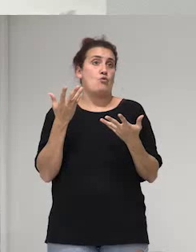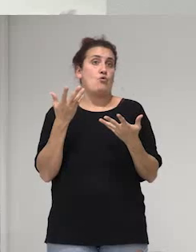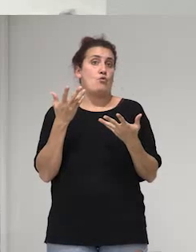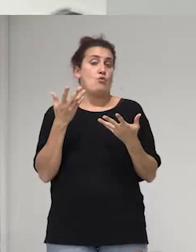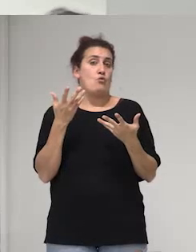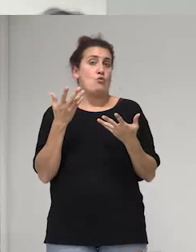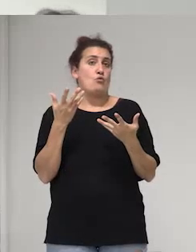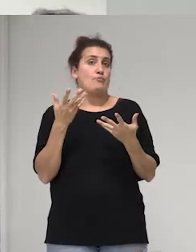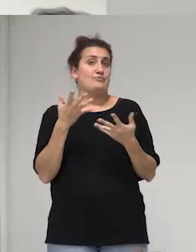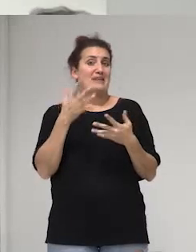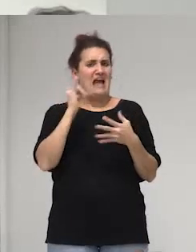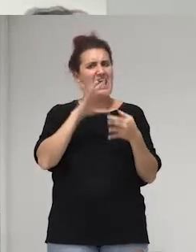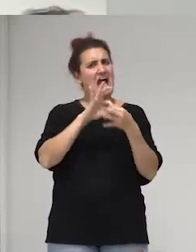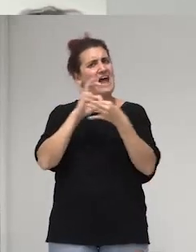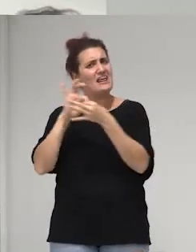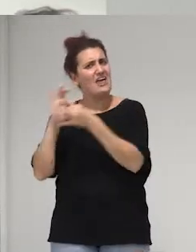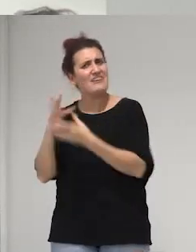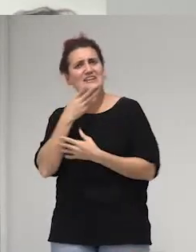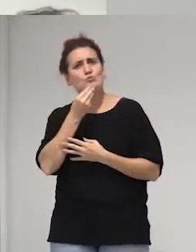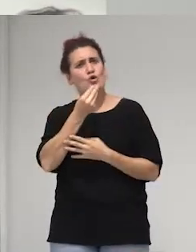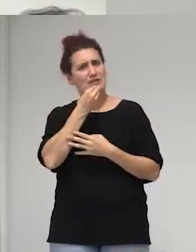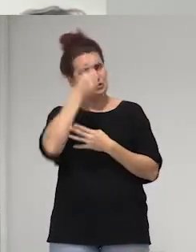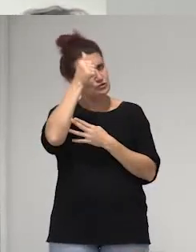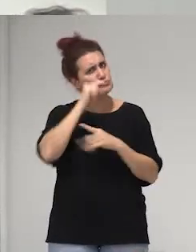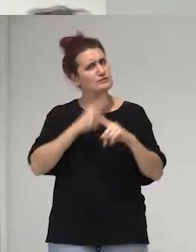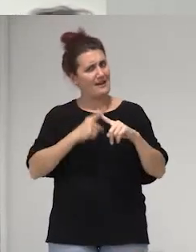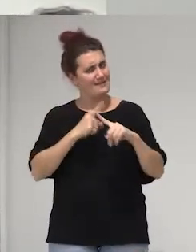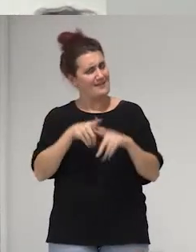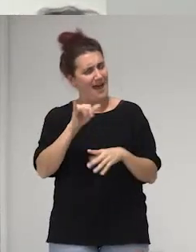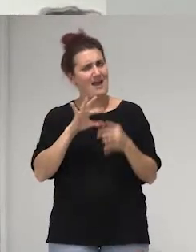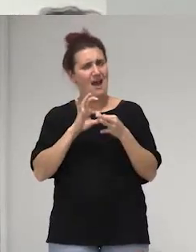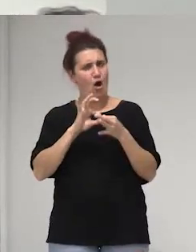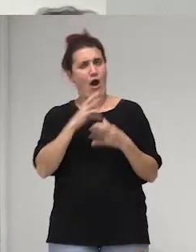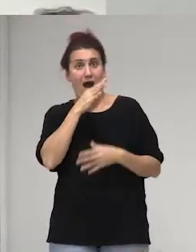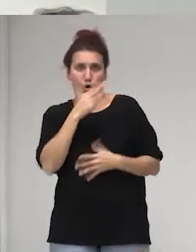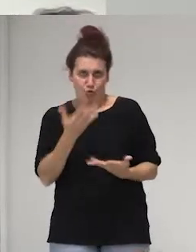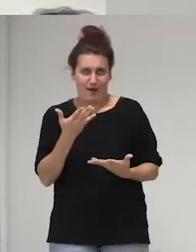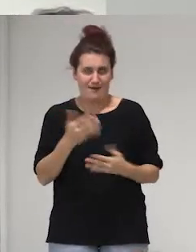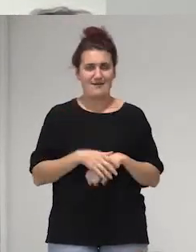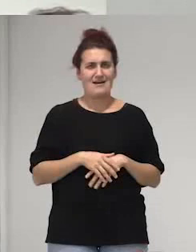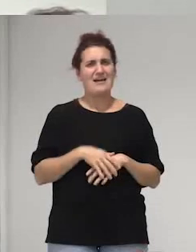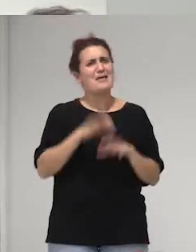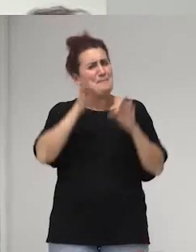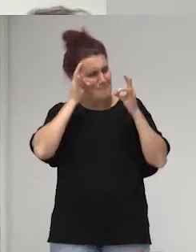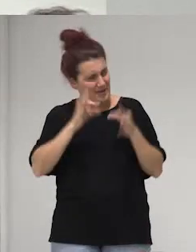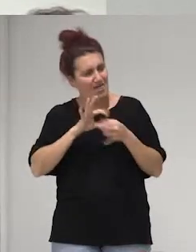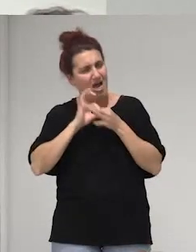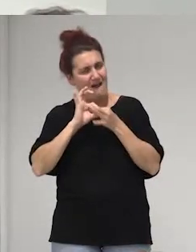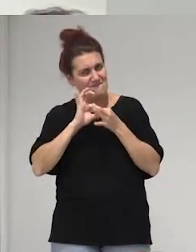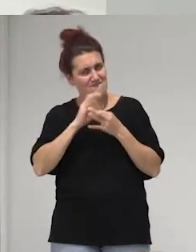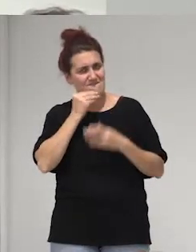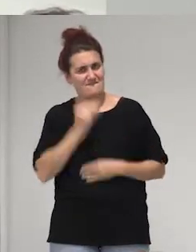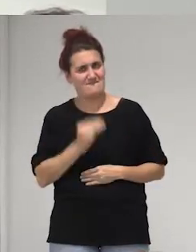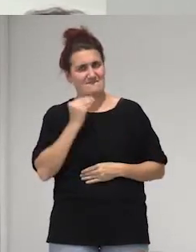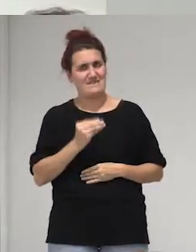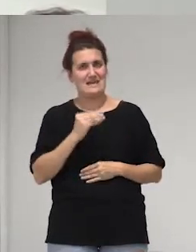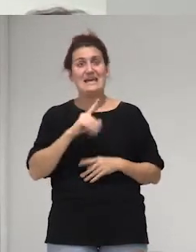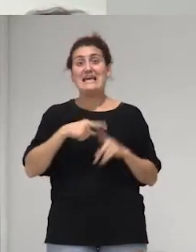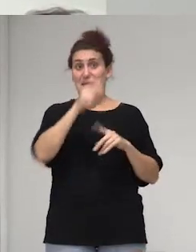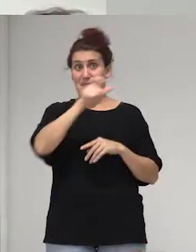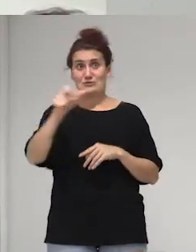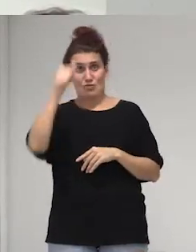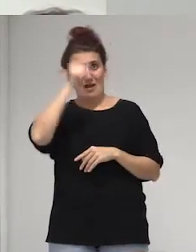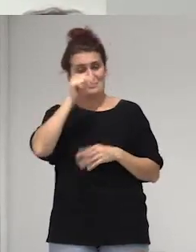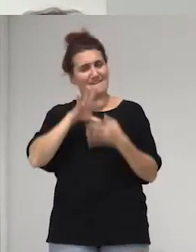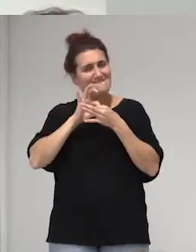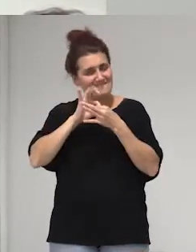tenemos alianzas muy bonitas con los chicos gay ahora verdaderas alianzas y verdaderos aliados claro